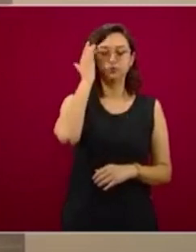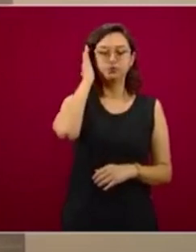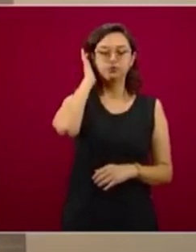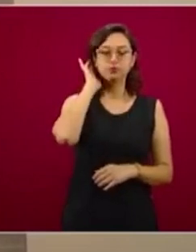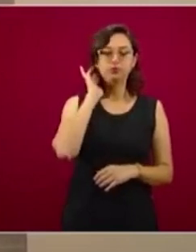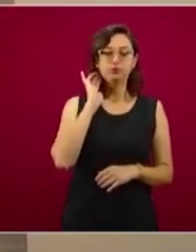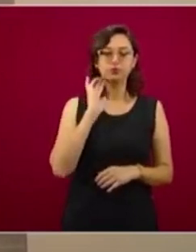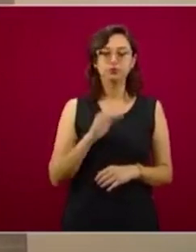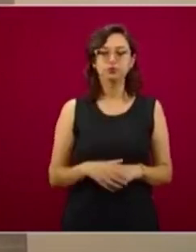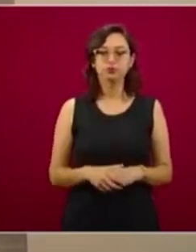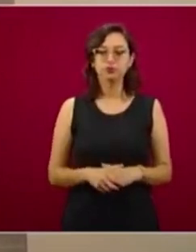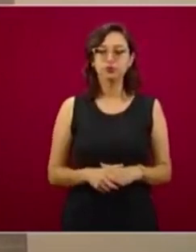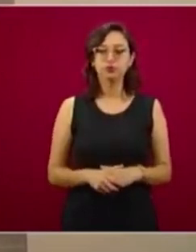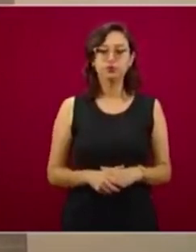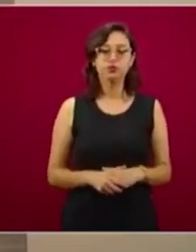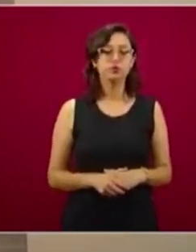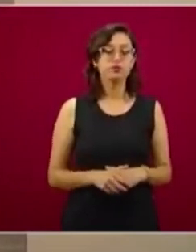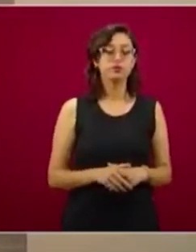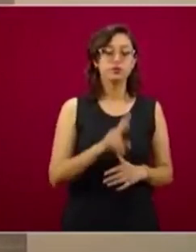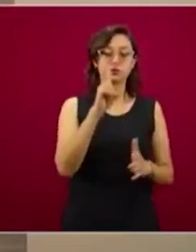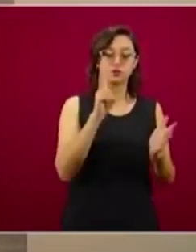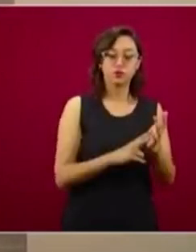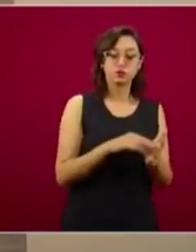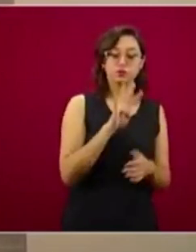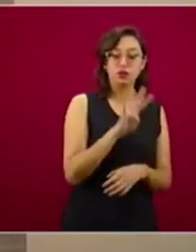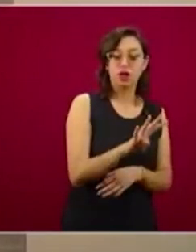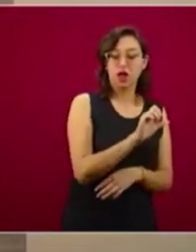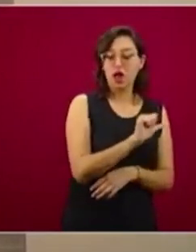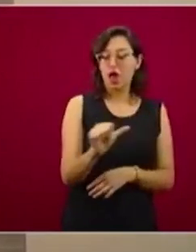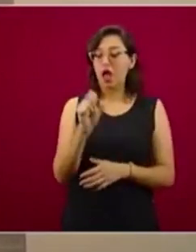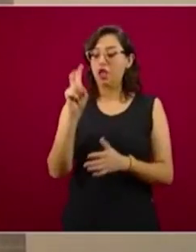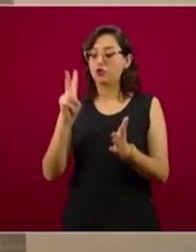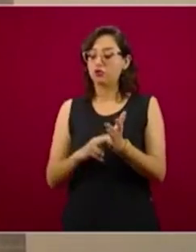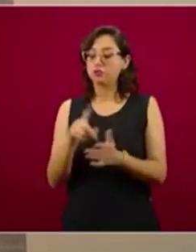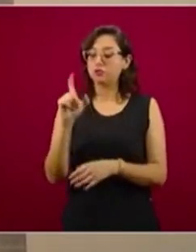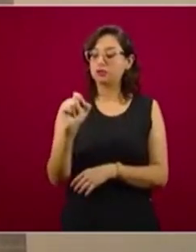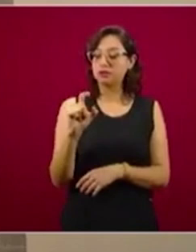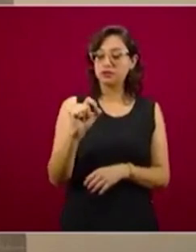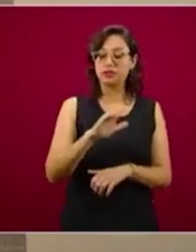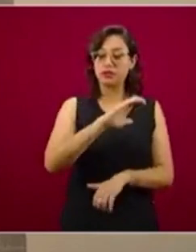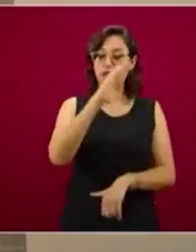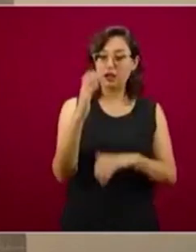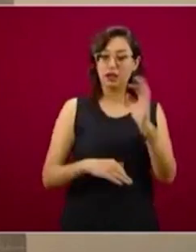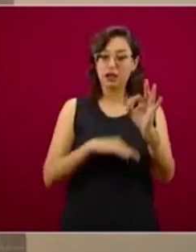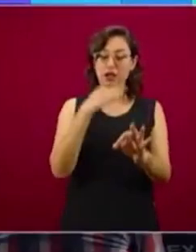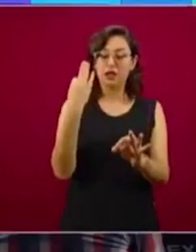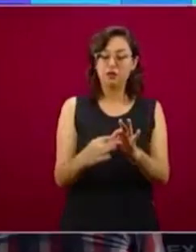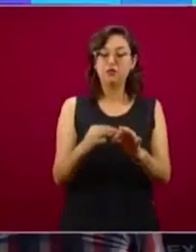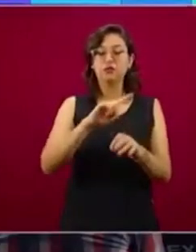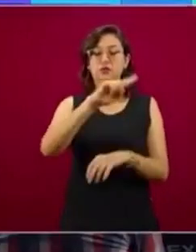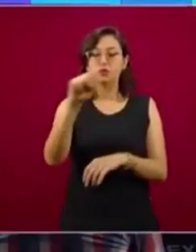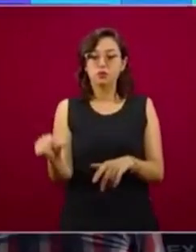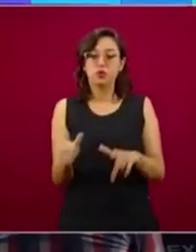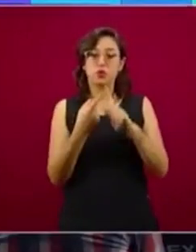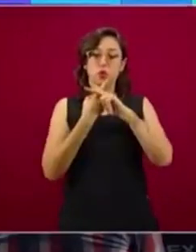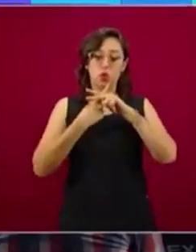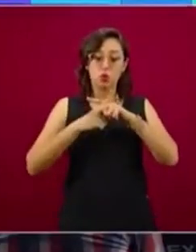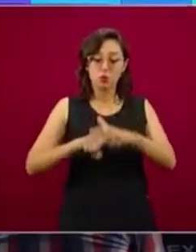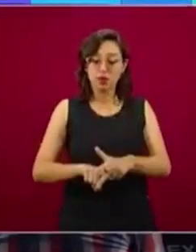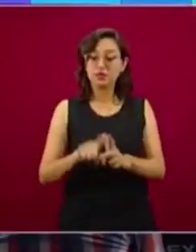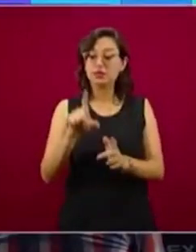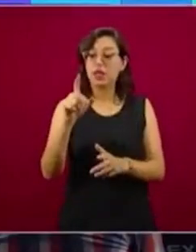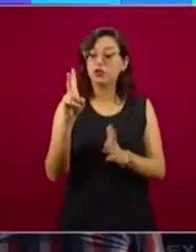El ciclo escolar 19-20 e inicia el 20-21, el 10